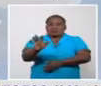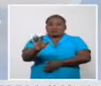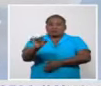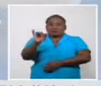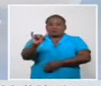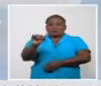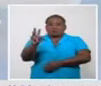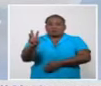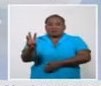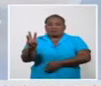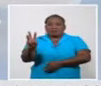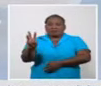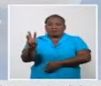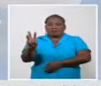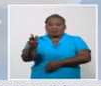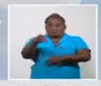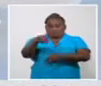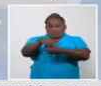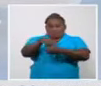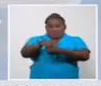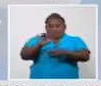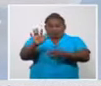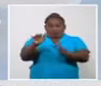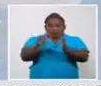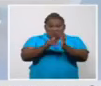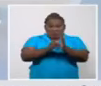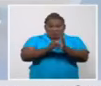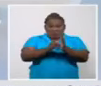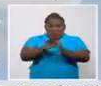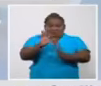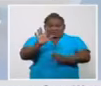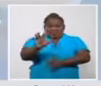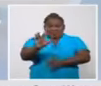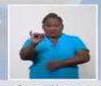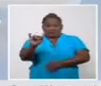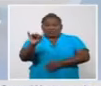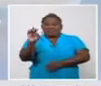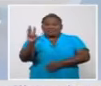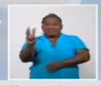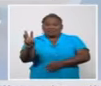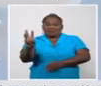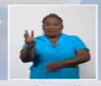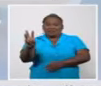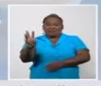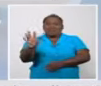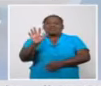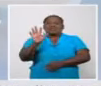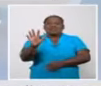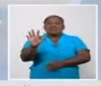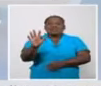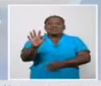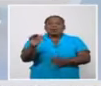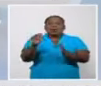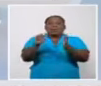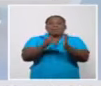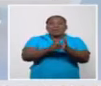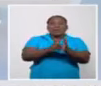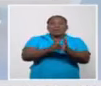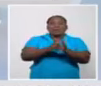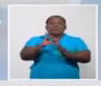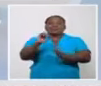de estos 5.563 5.005 el 98,9